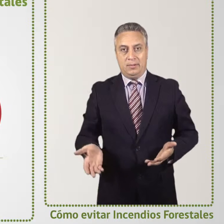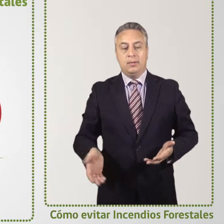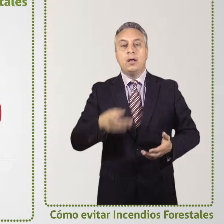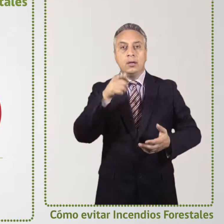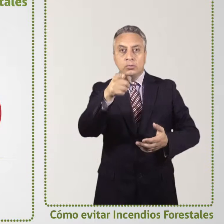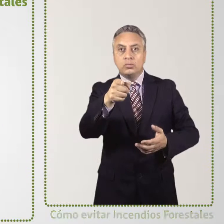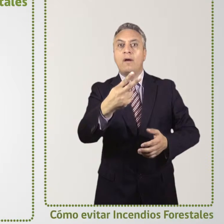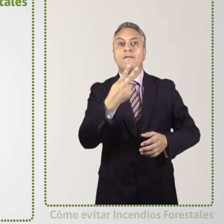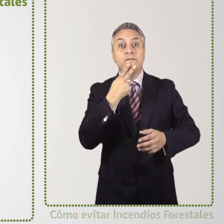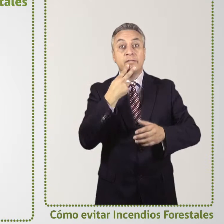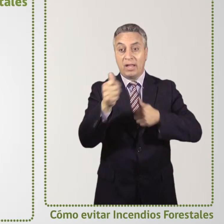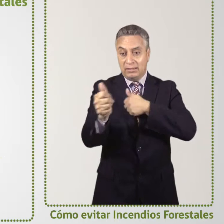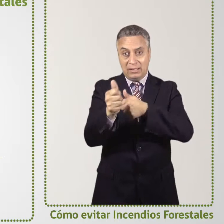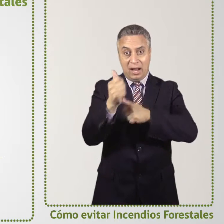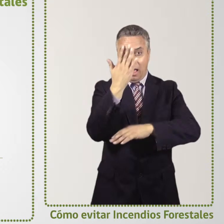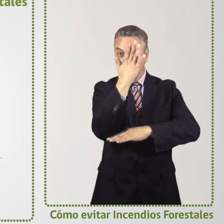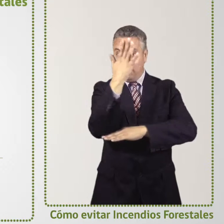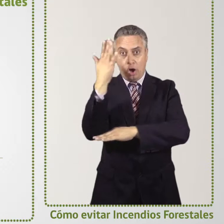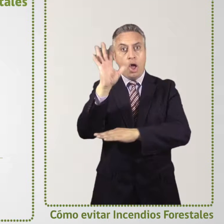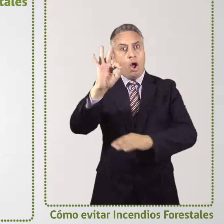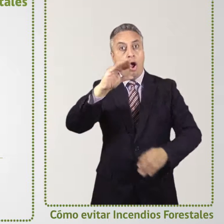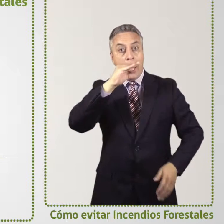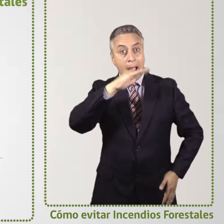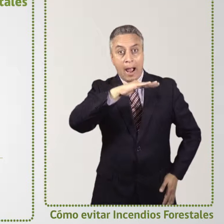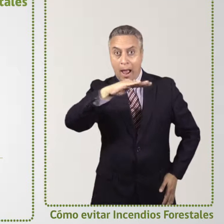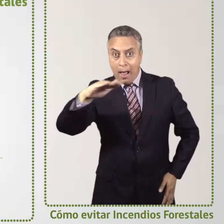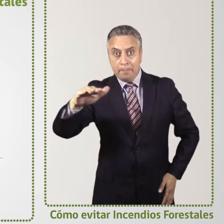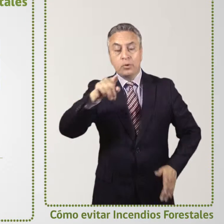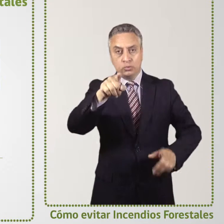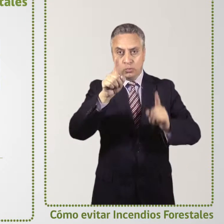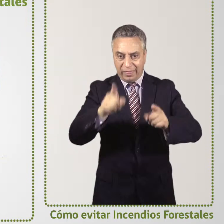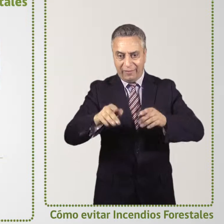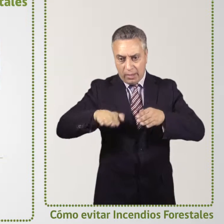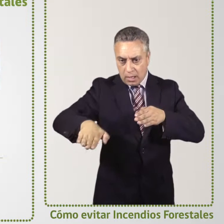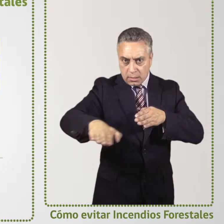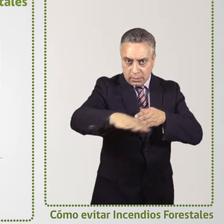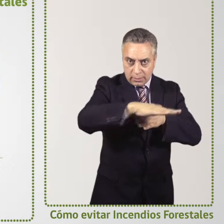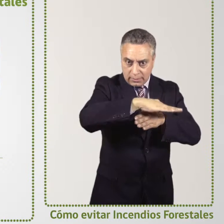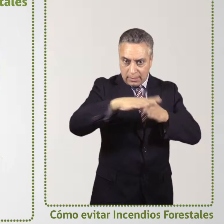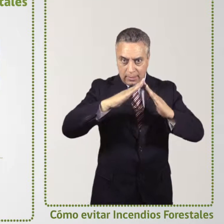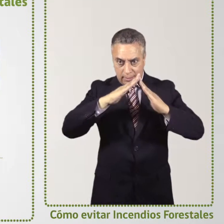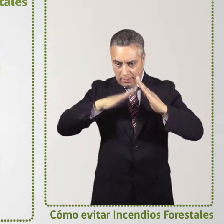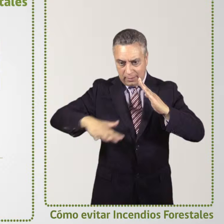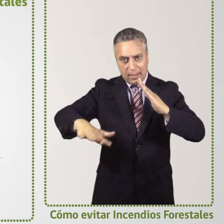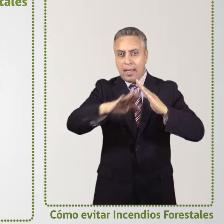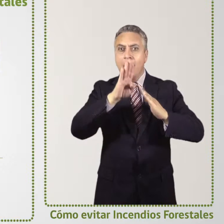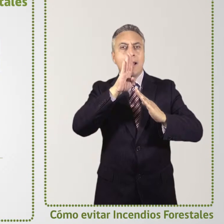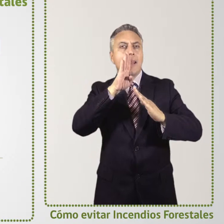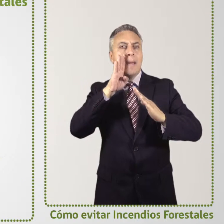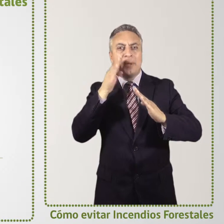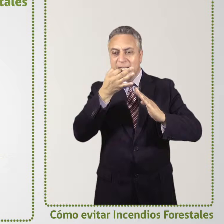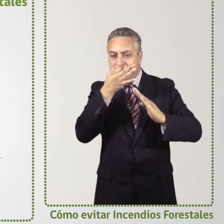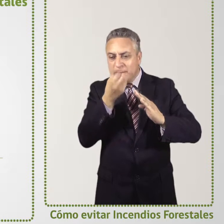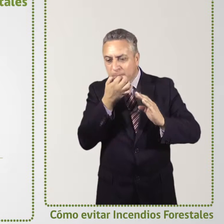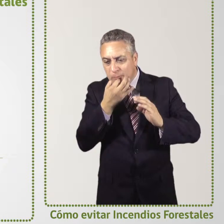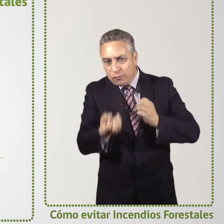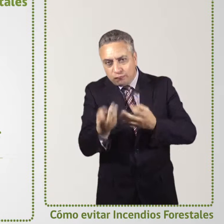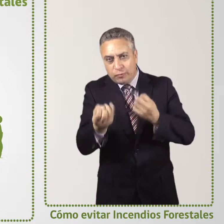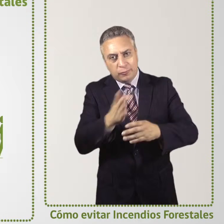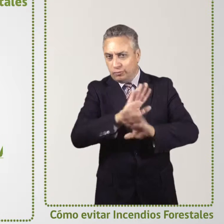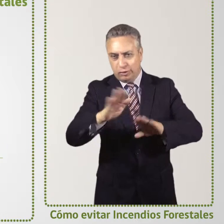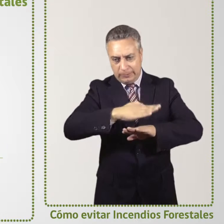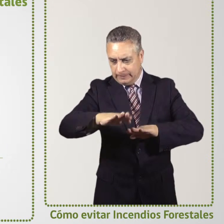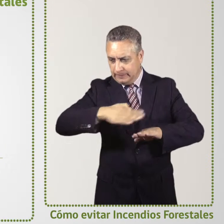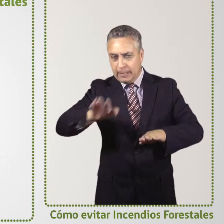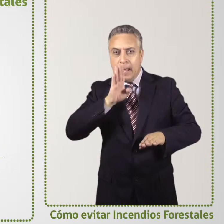incendio forestal. Si vives cerca de bosques o en el campo, mantén los alrededores de tu vivienda despejados de